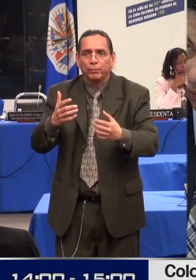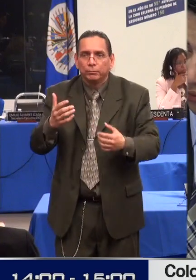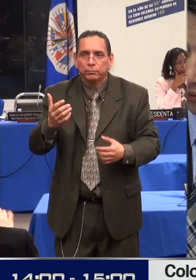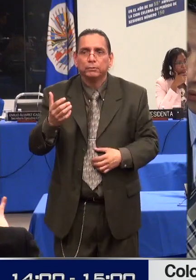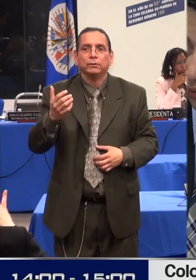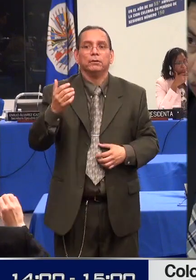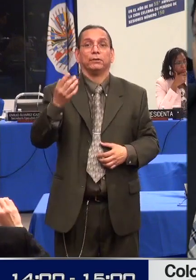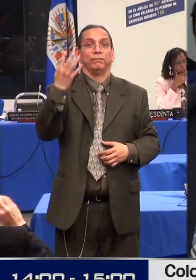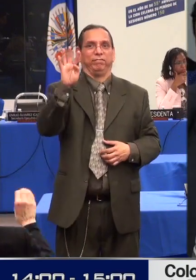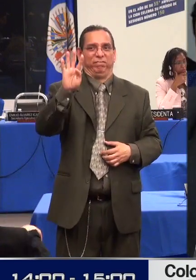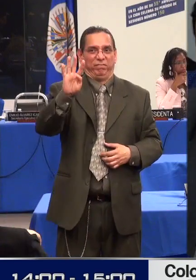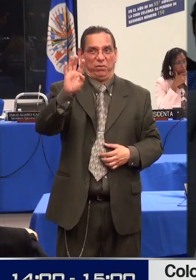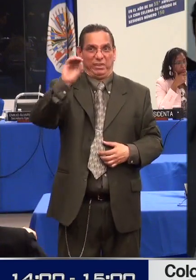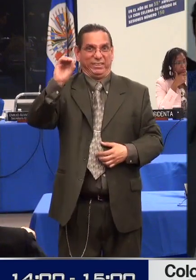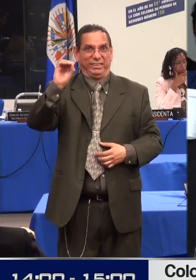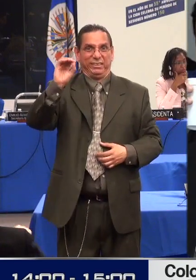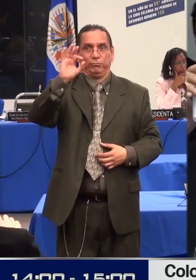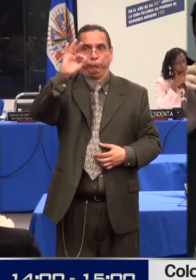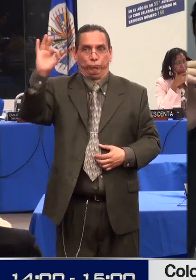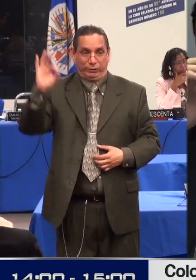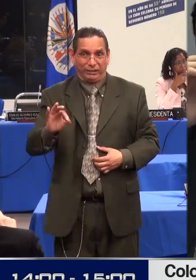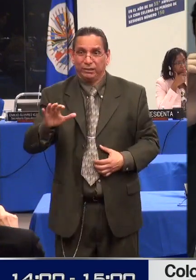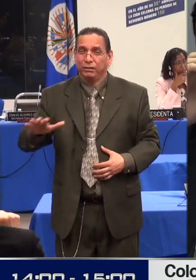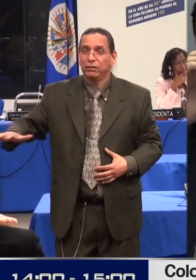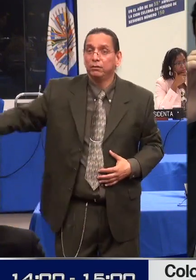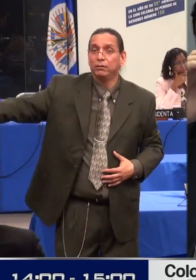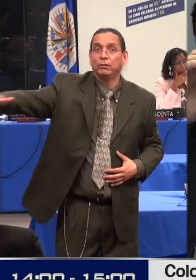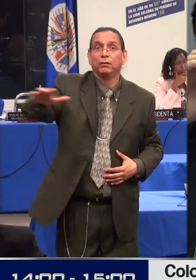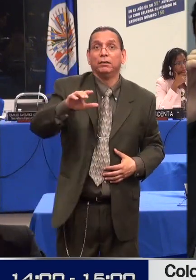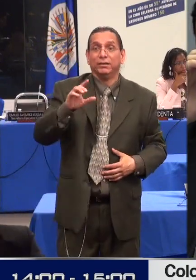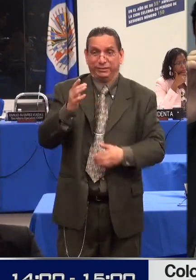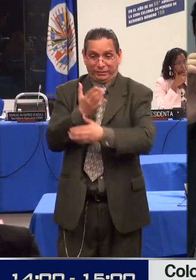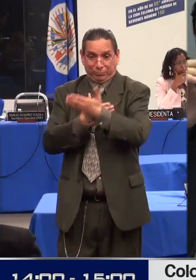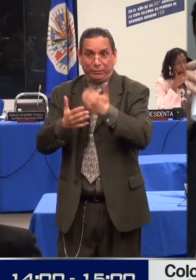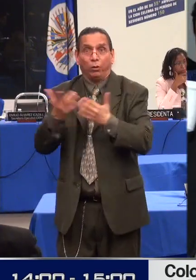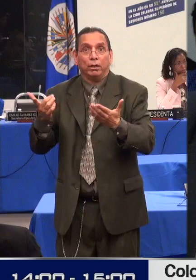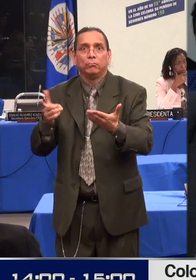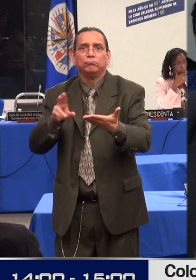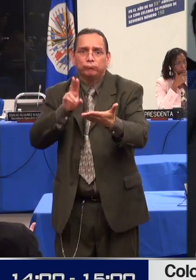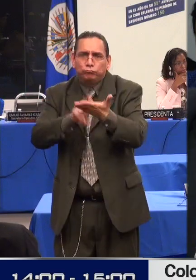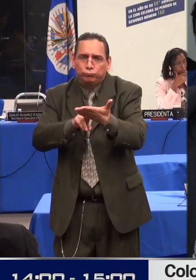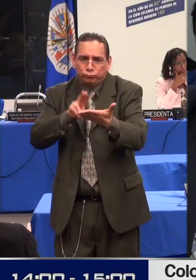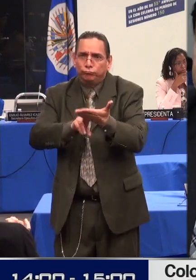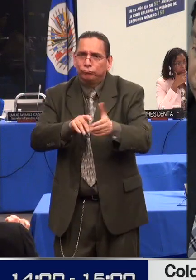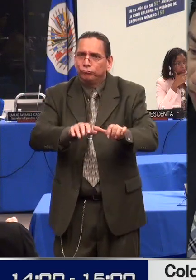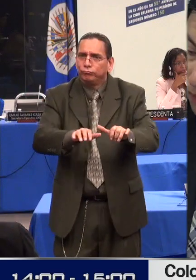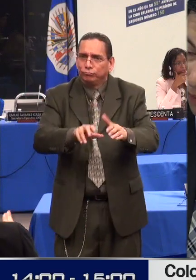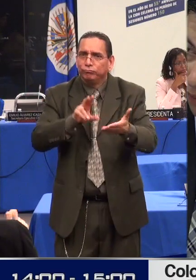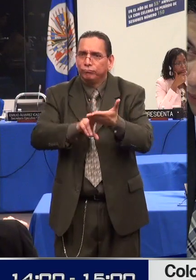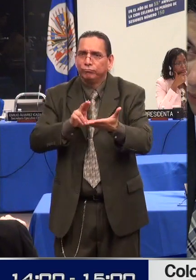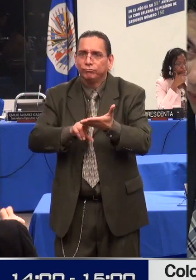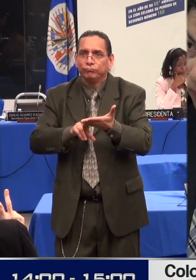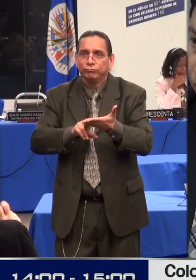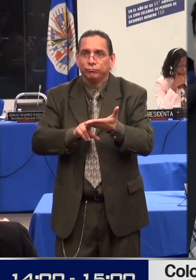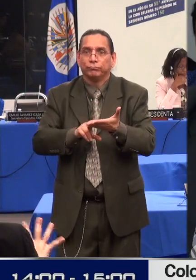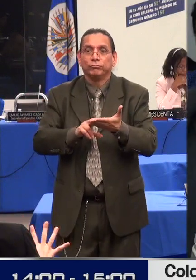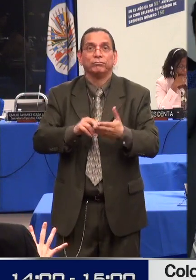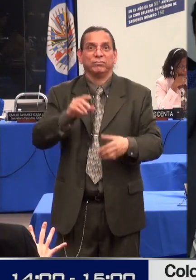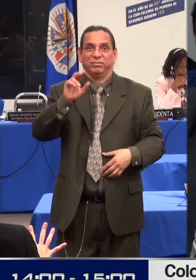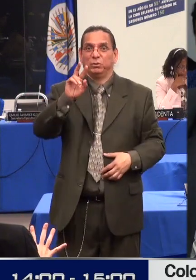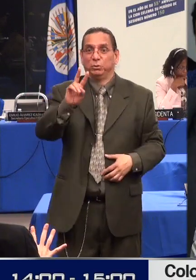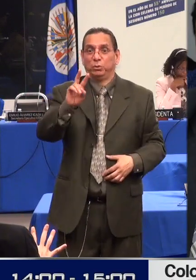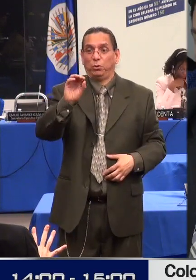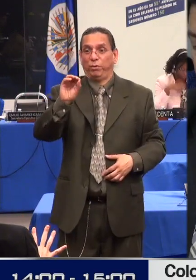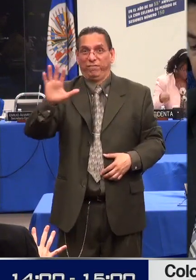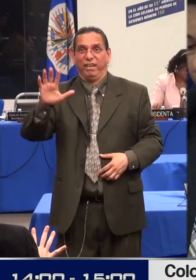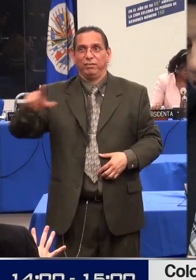para Colombia según el Censo Poblacional del año 2005, pero sigue siendo un subregistro frente a la población estimada por la Organización Mundial de